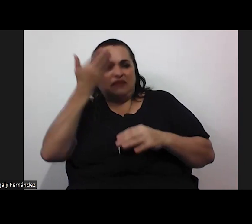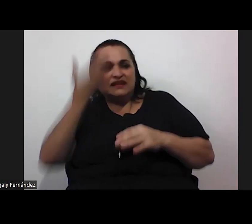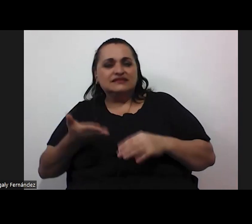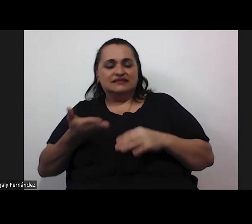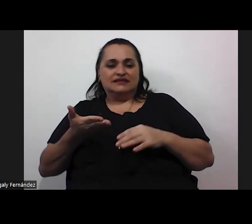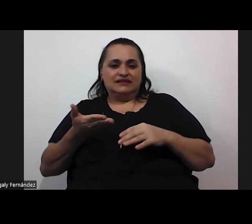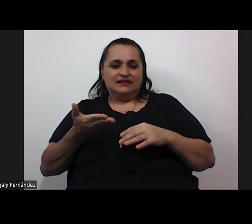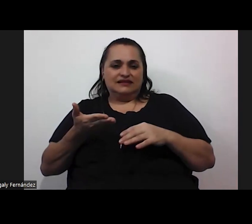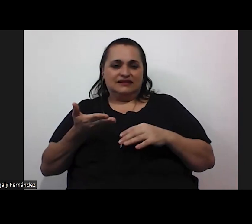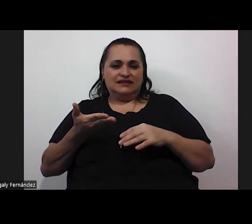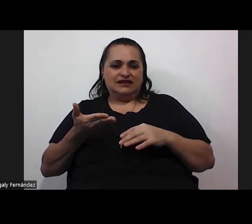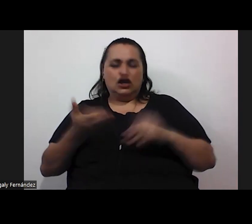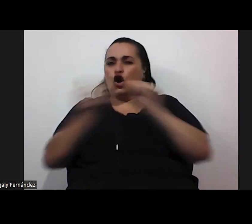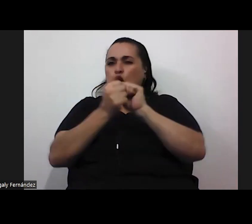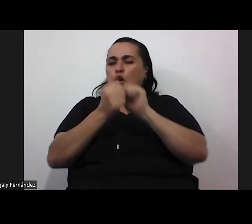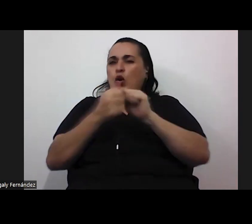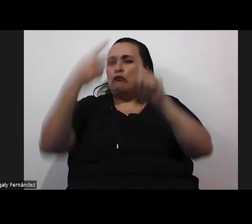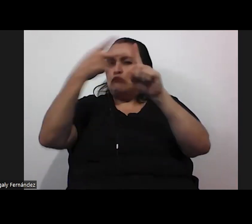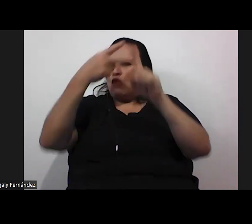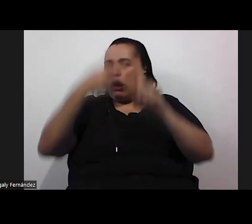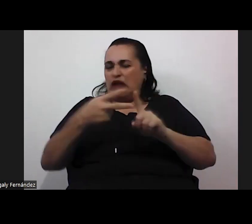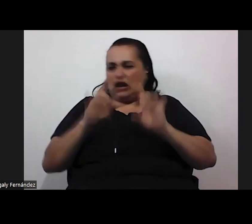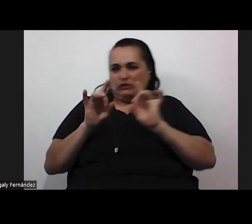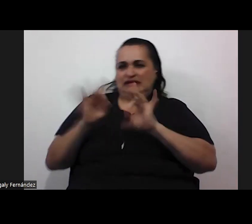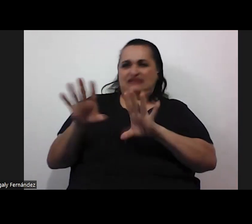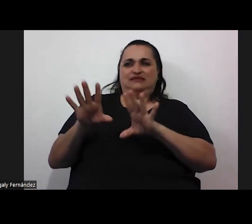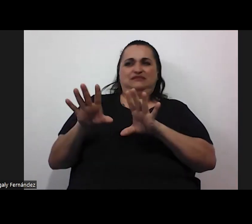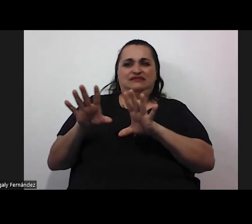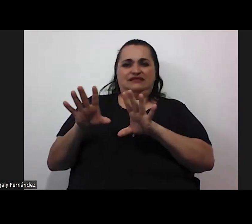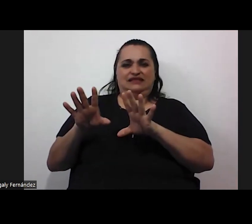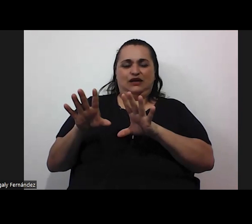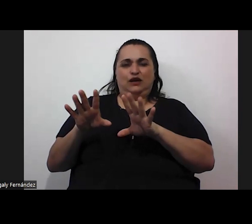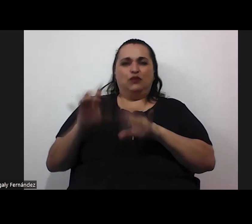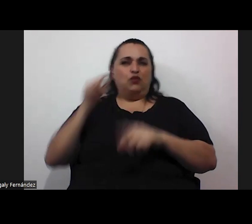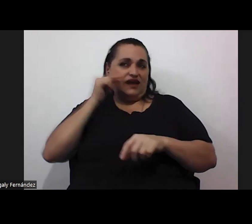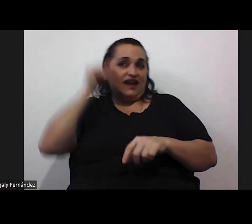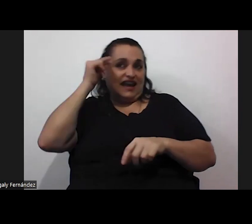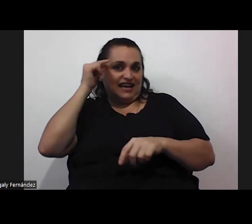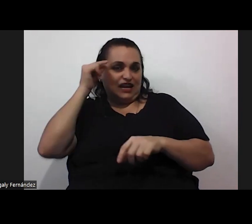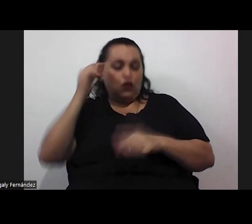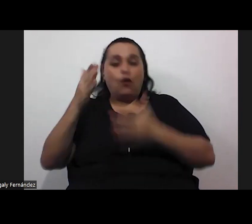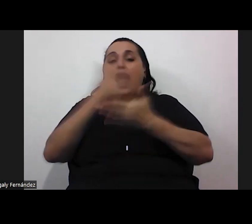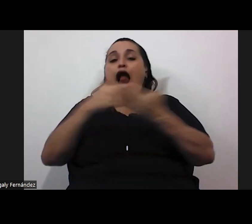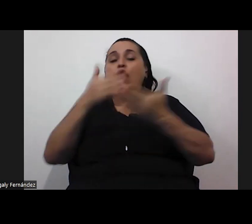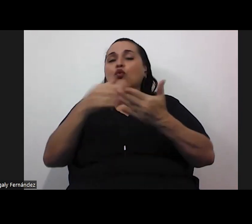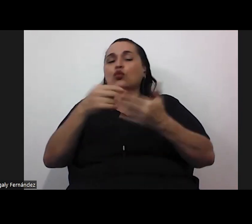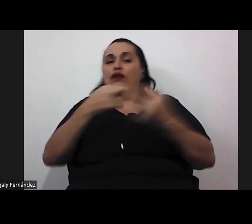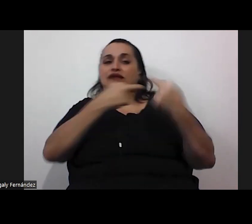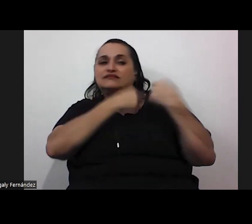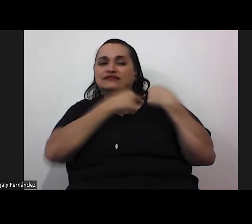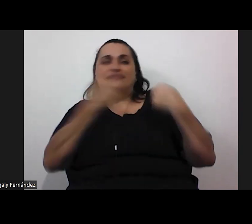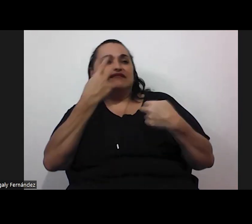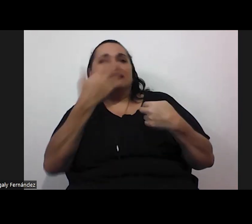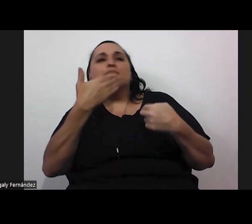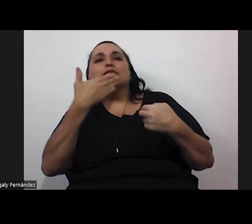con con vocabulario despectivo por género algunas atribuciones que se ven mal socialmente